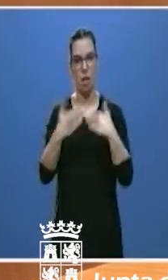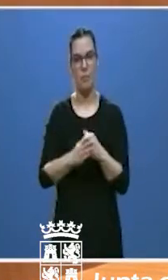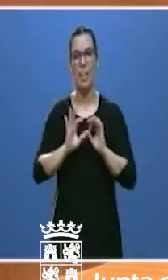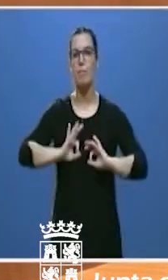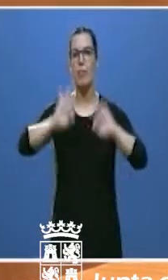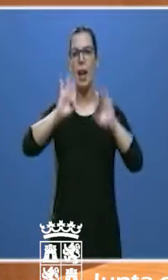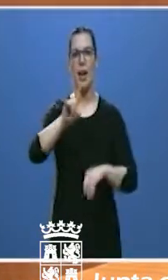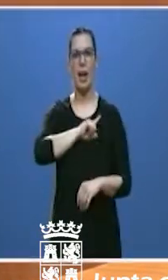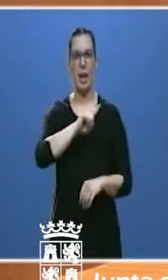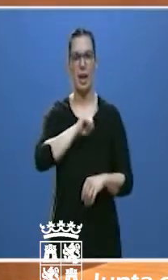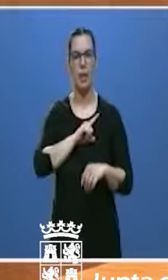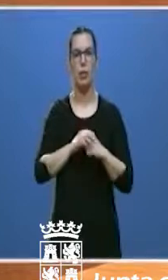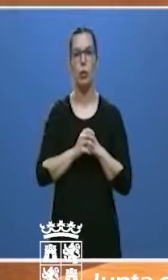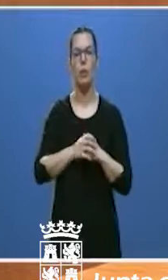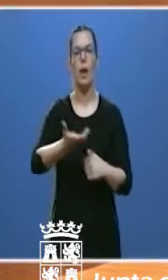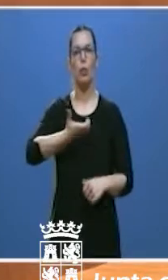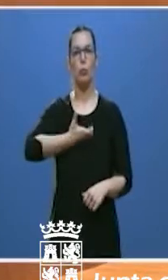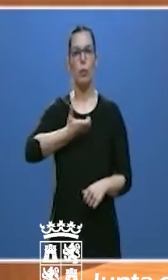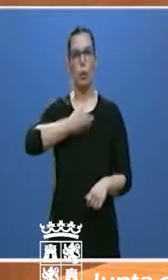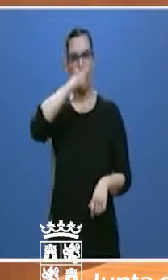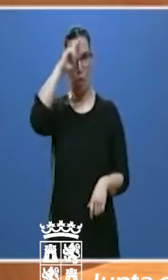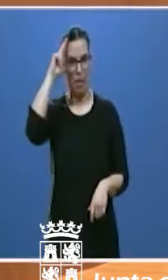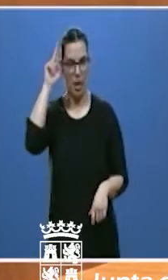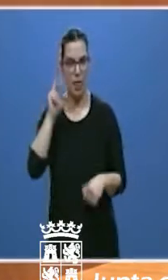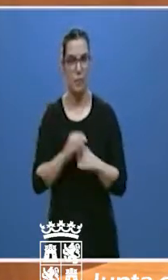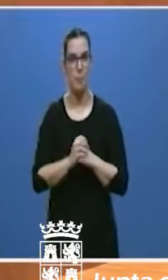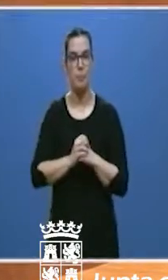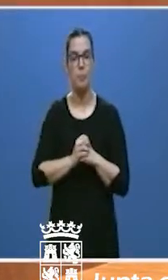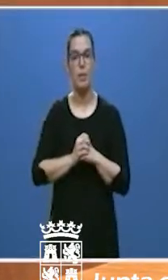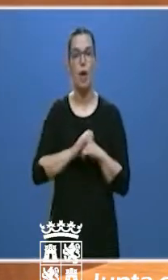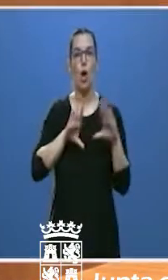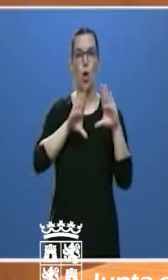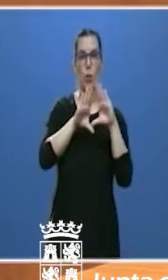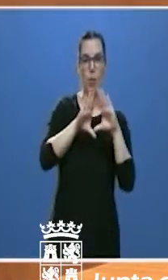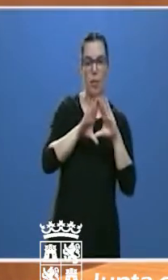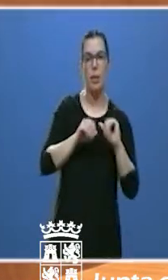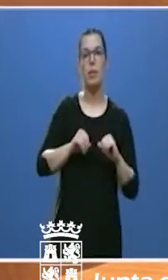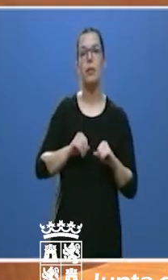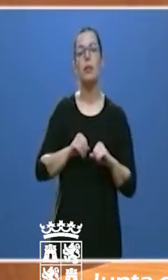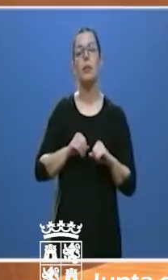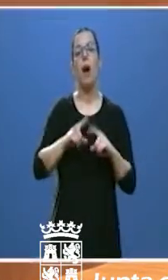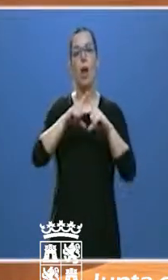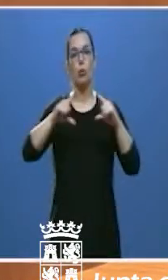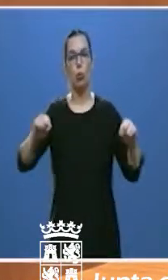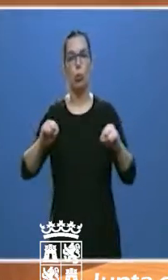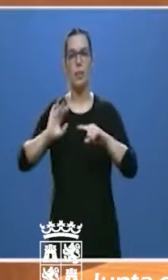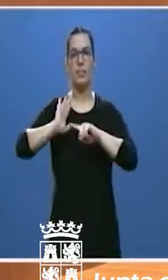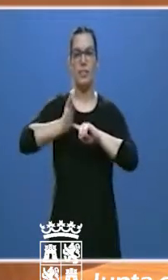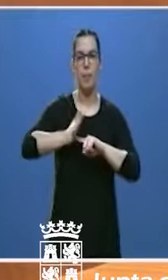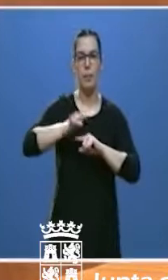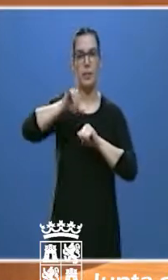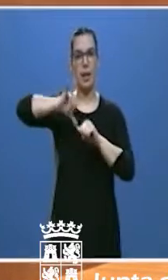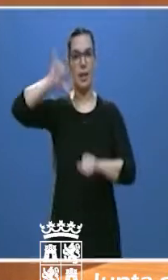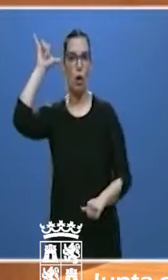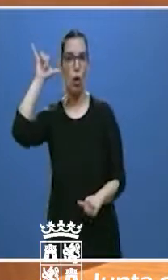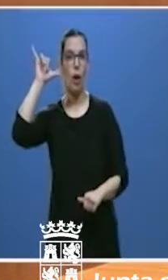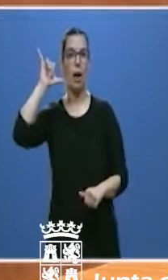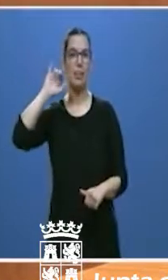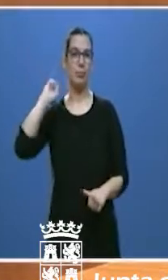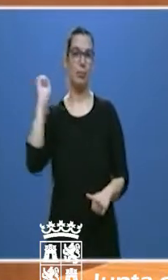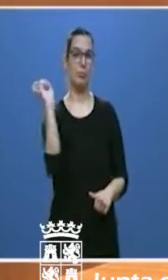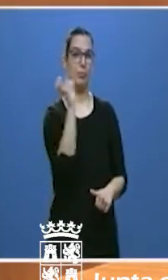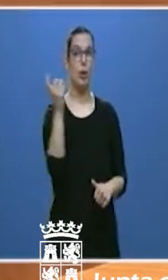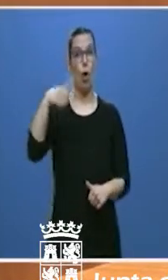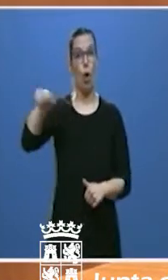Ejército, al Ayuntamiento de Madrid, a las comunidades de Madrid, Asturias, Castilla-La Mancha, La Rioja y aquellas otras que nos han